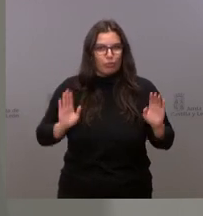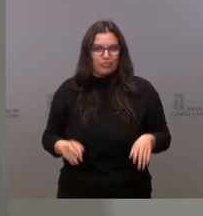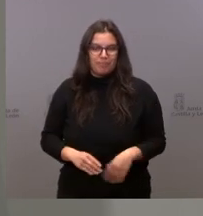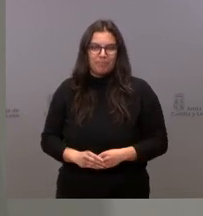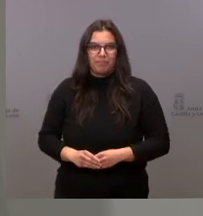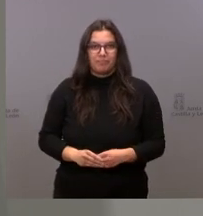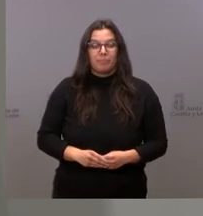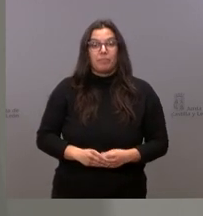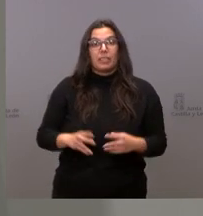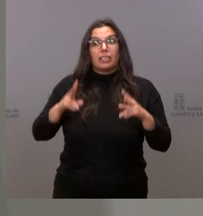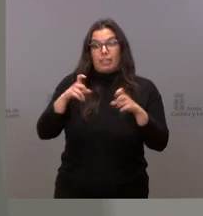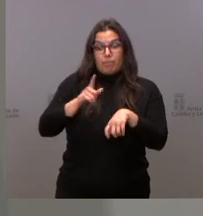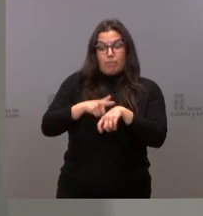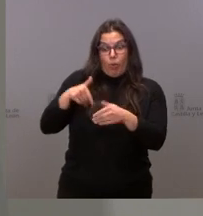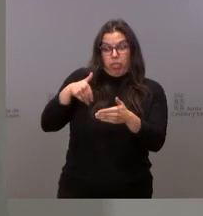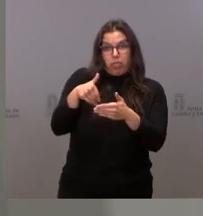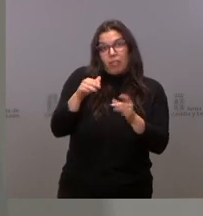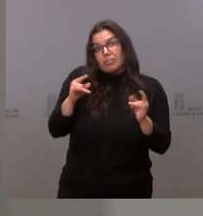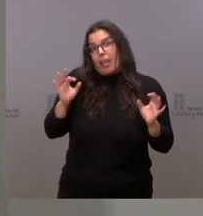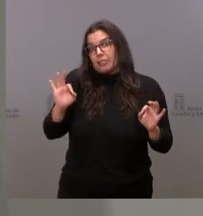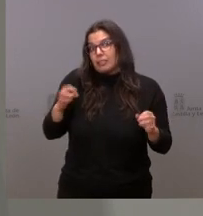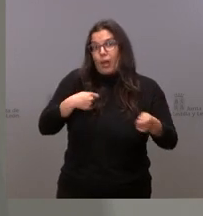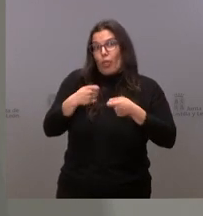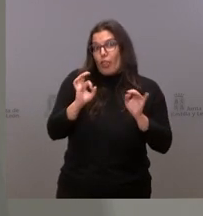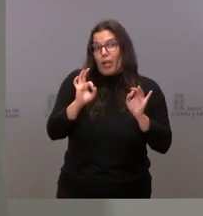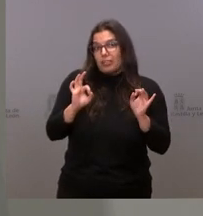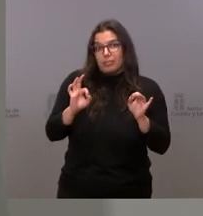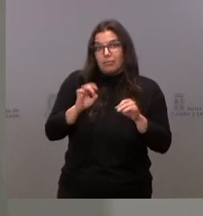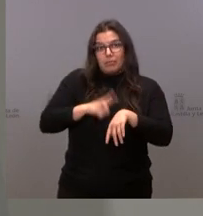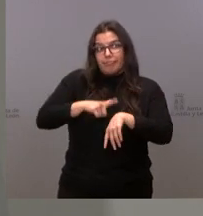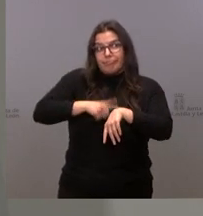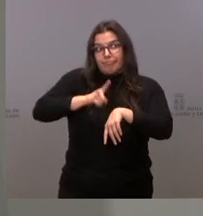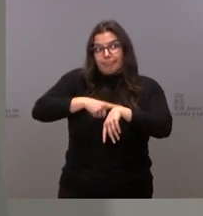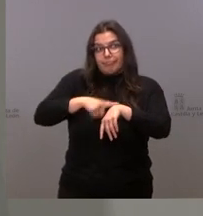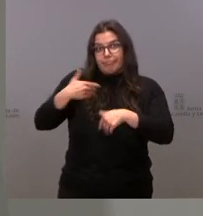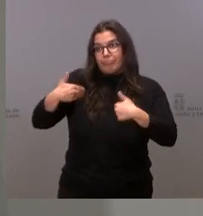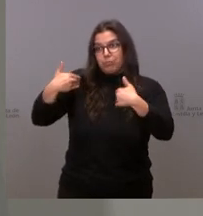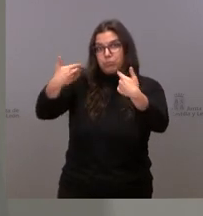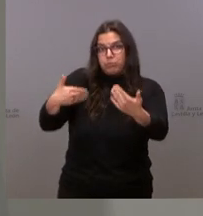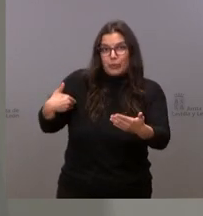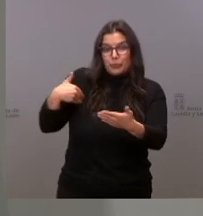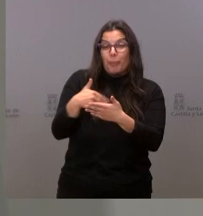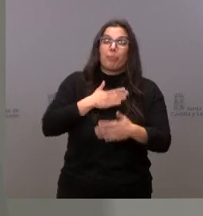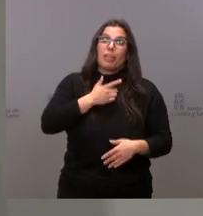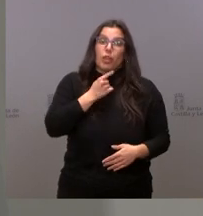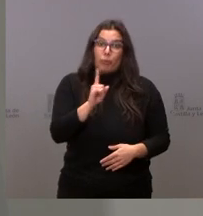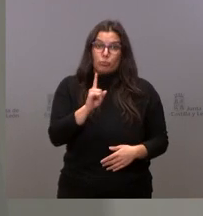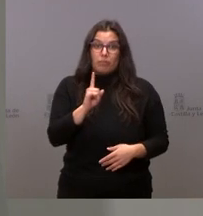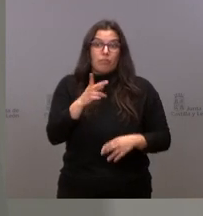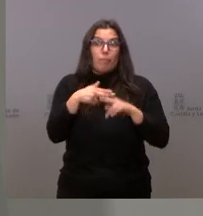Y el tiempo se agota, sí. Eso suele ocurrir en las negociaciones que se llevan hasta el final. A mí no me gusta como política